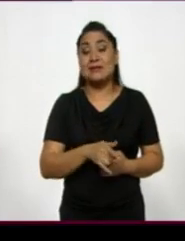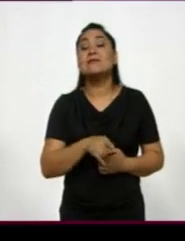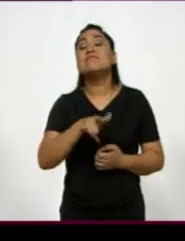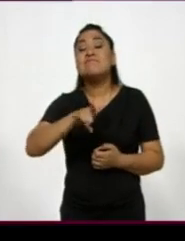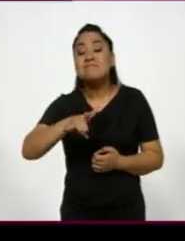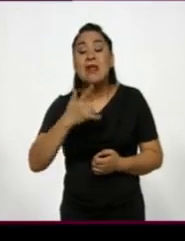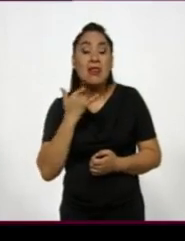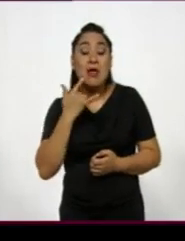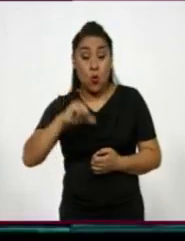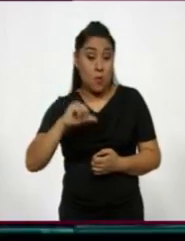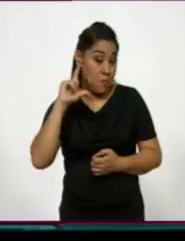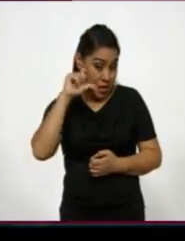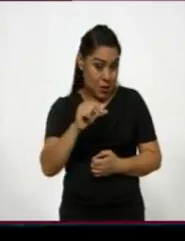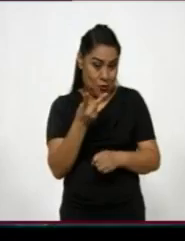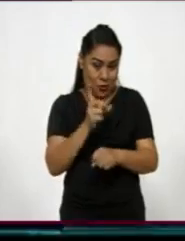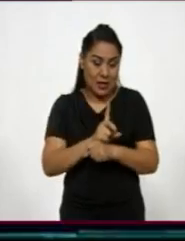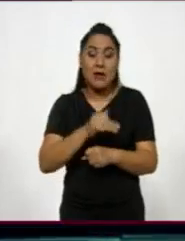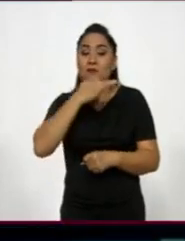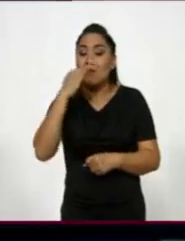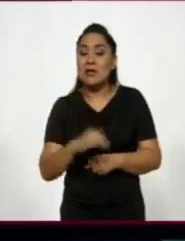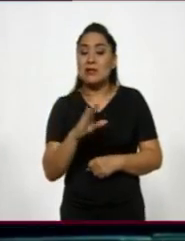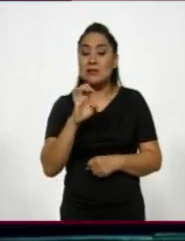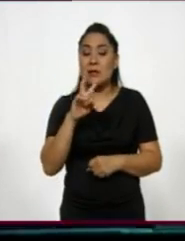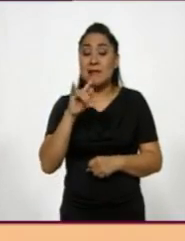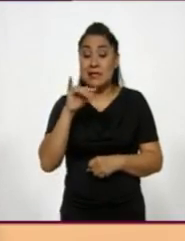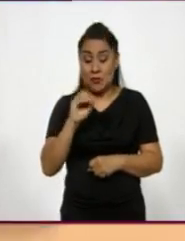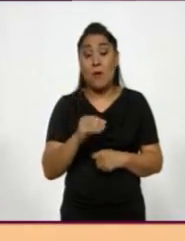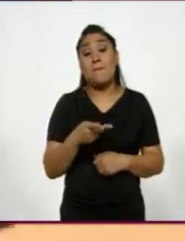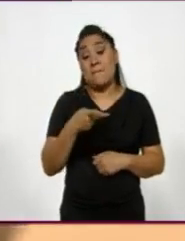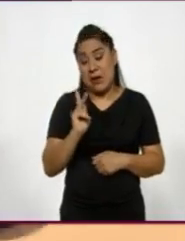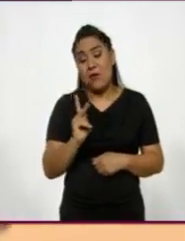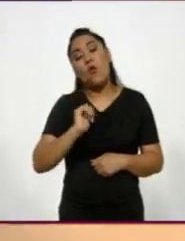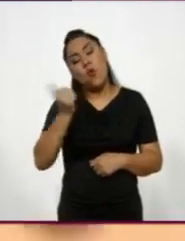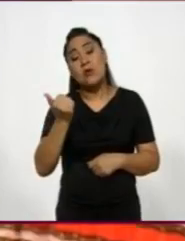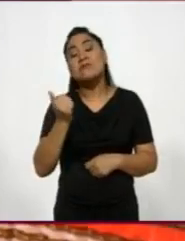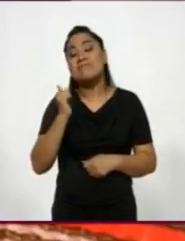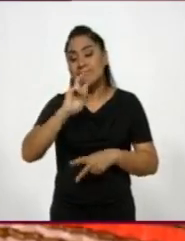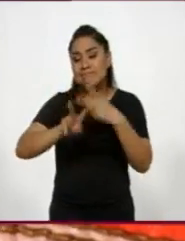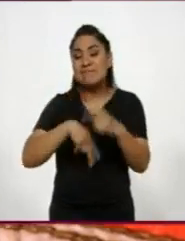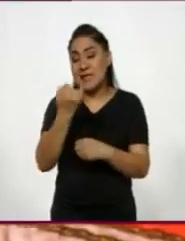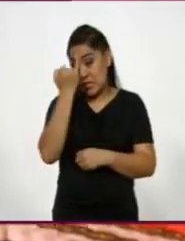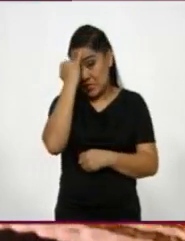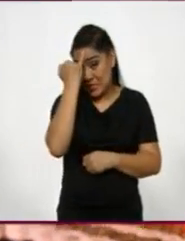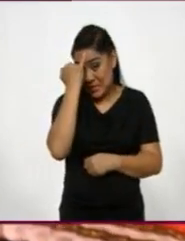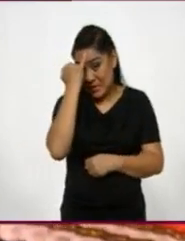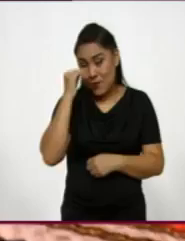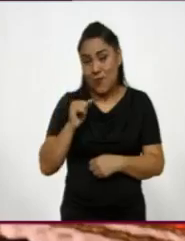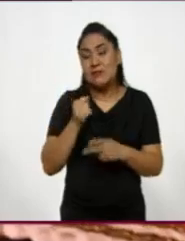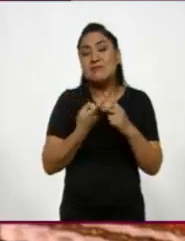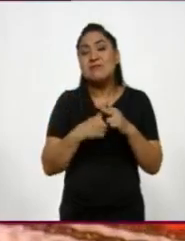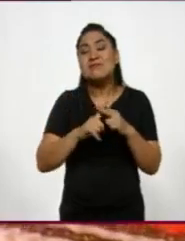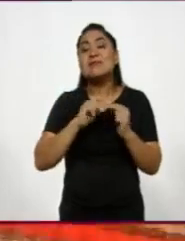se presenta hoy y mañana aquí en el Festival Cervantino. Sin embargo, otro de los platillos fuertes es la presencia de la India a partir de una